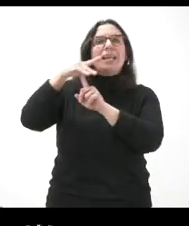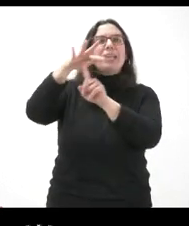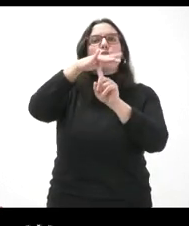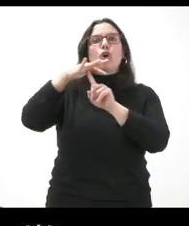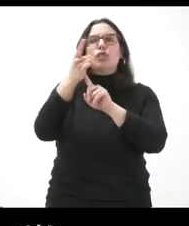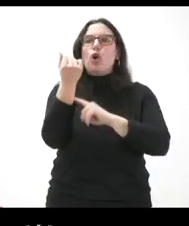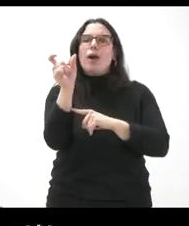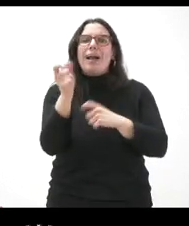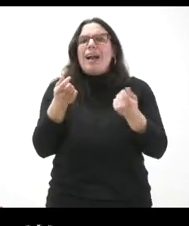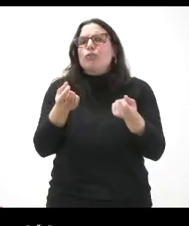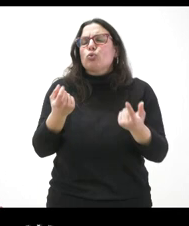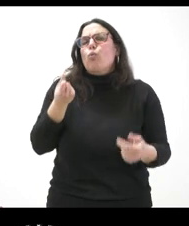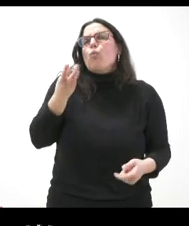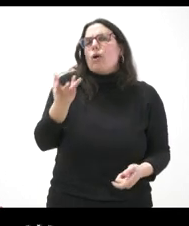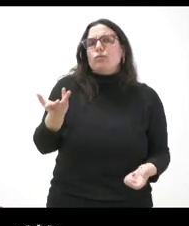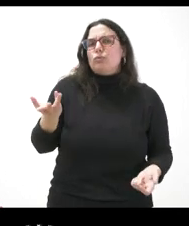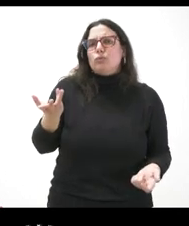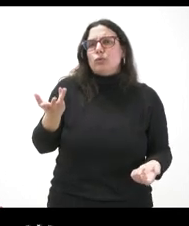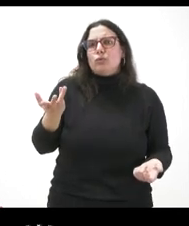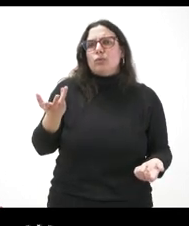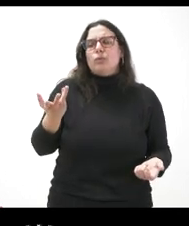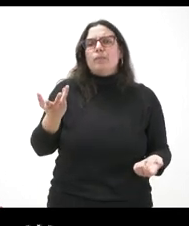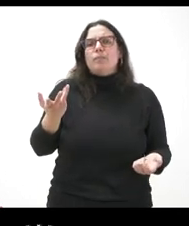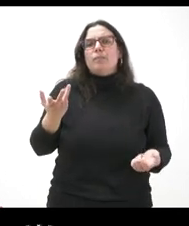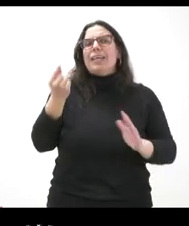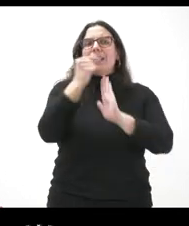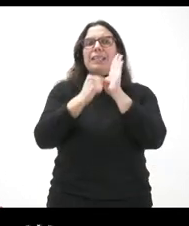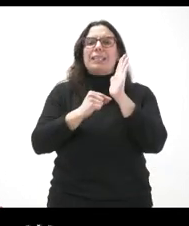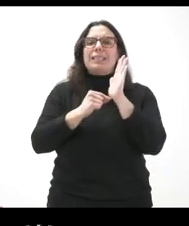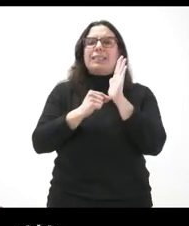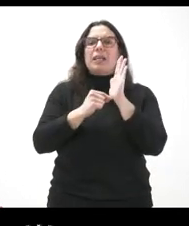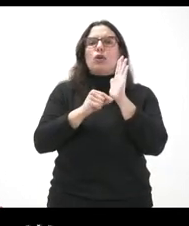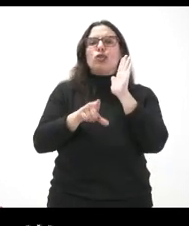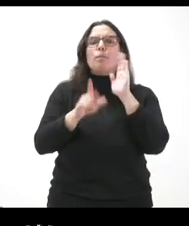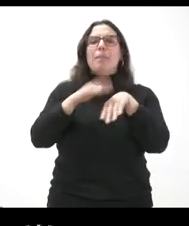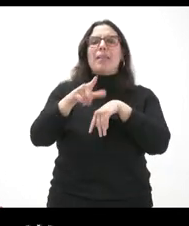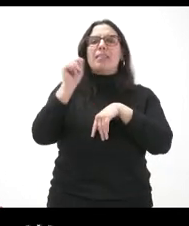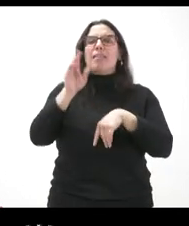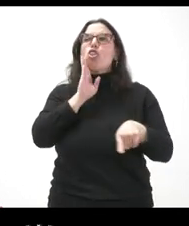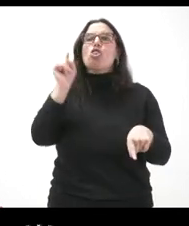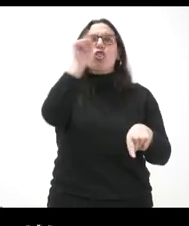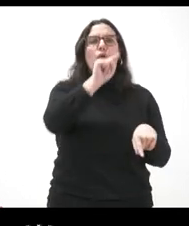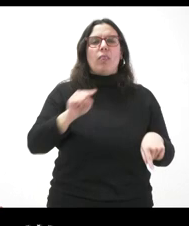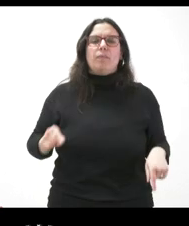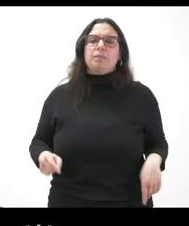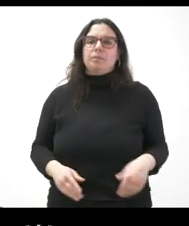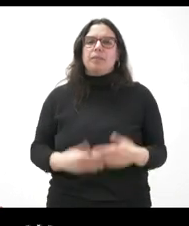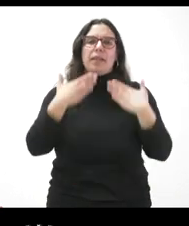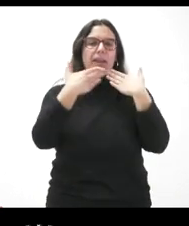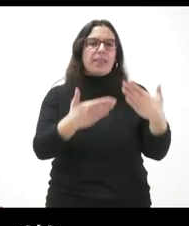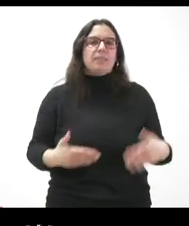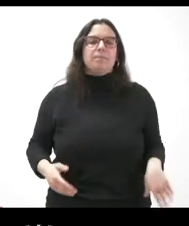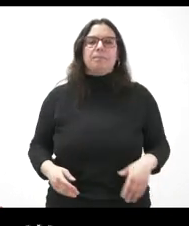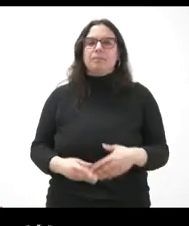este tipo en cualquier punto y qué criterios se siguen para decidir su emplazamiento. Muchas gracias.